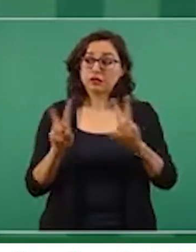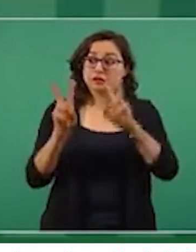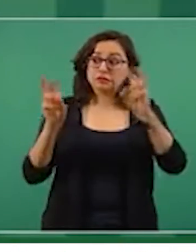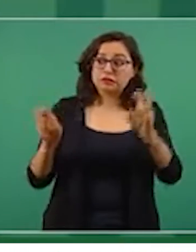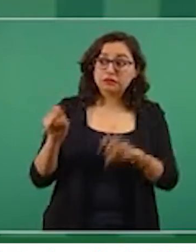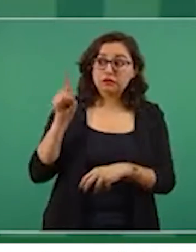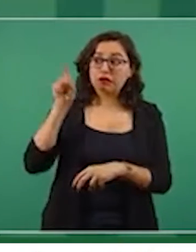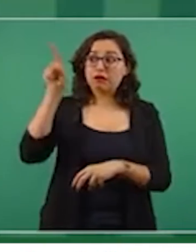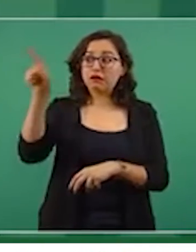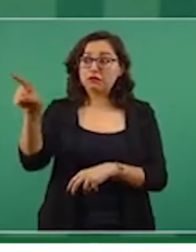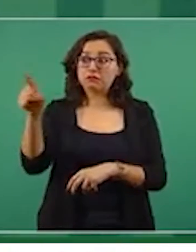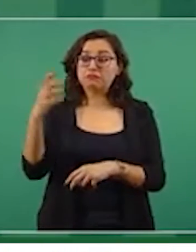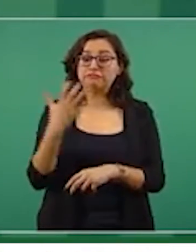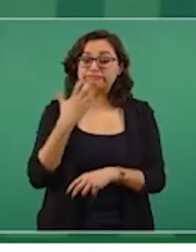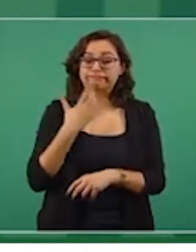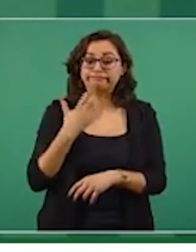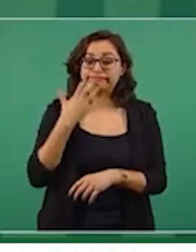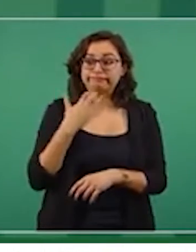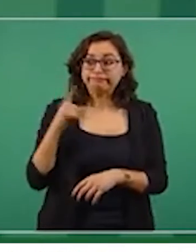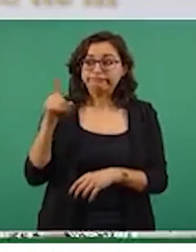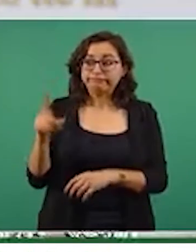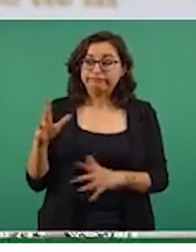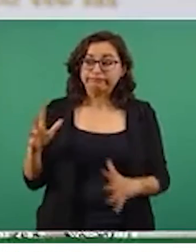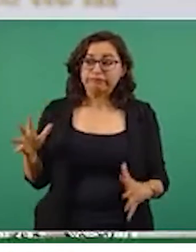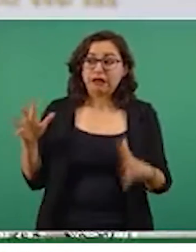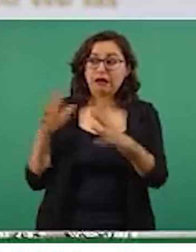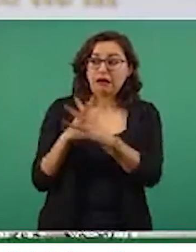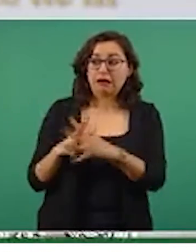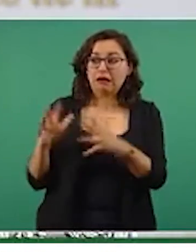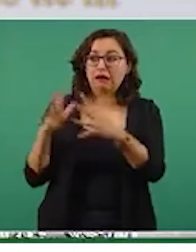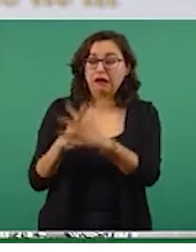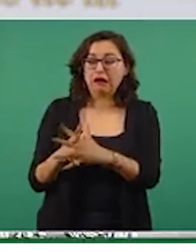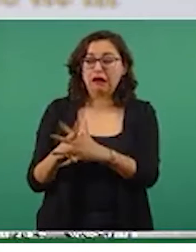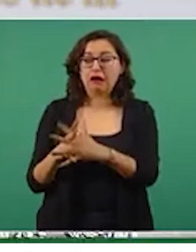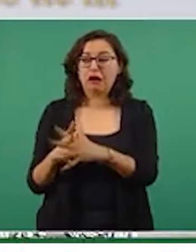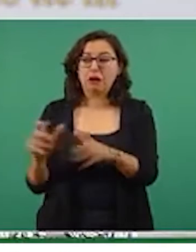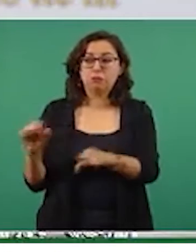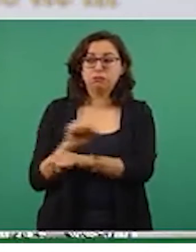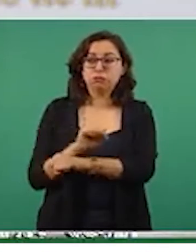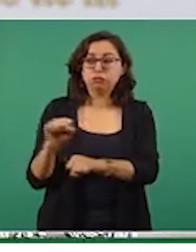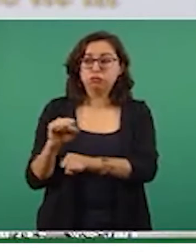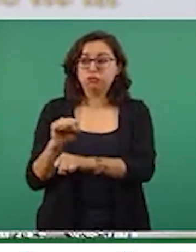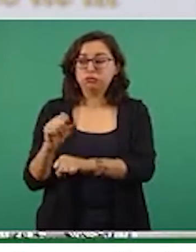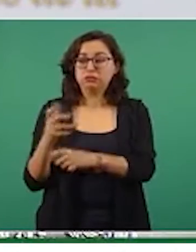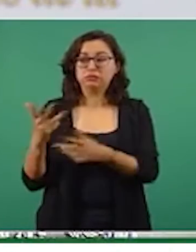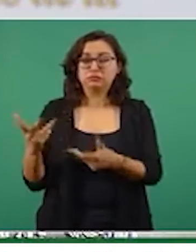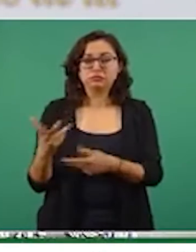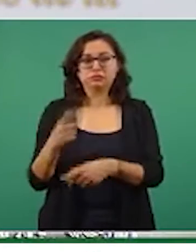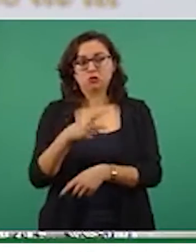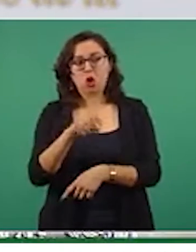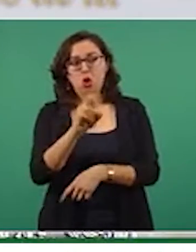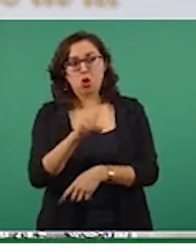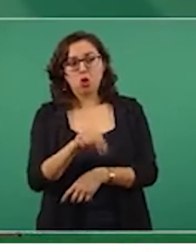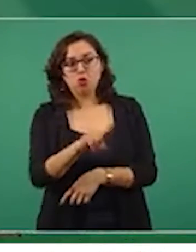buscando siempre que haya diálogo, que no haya violencia,